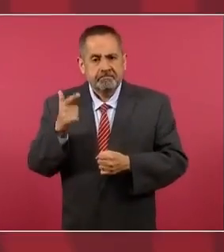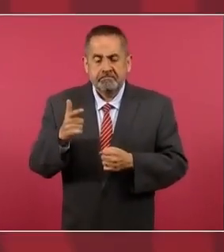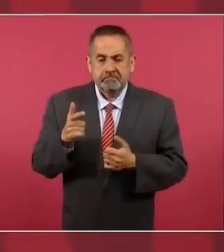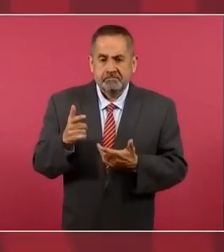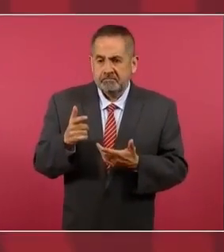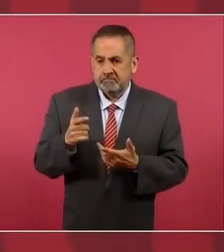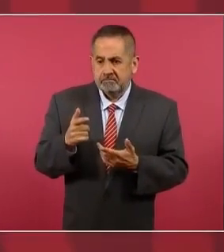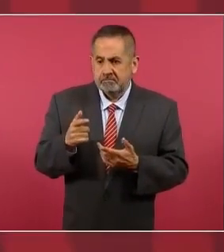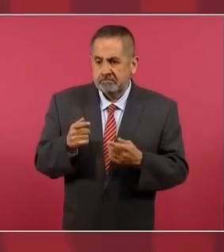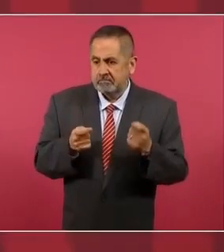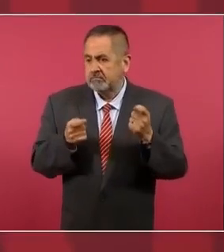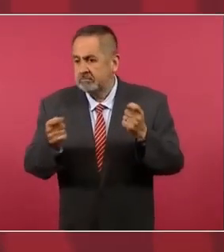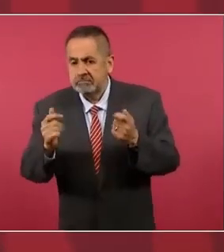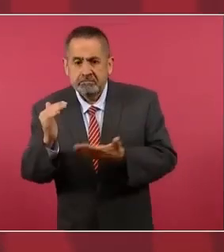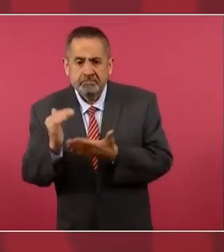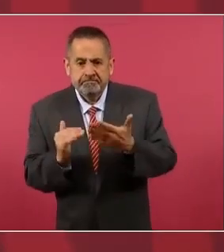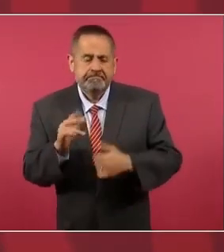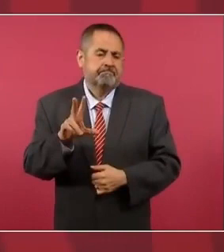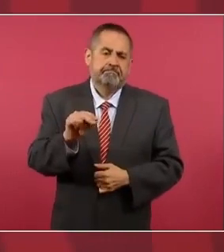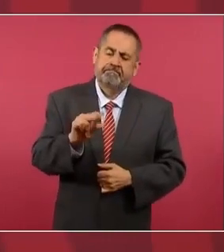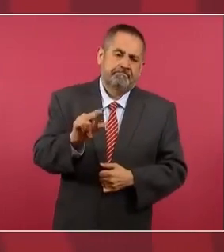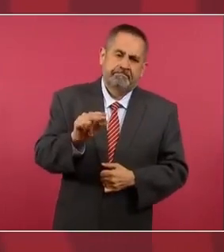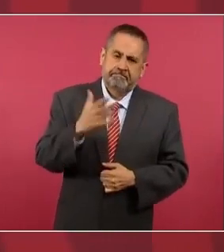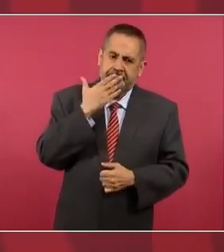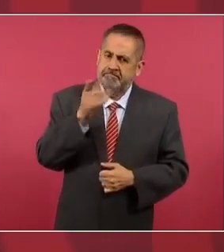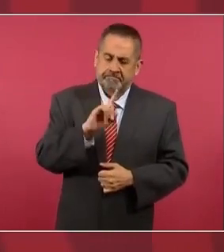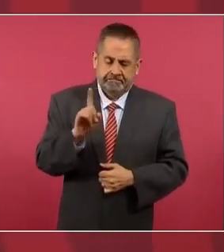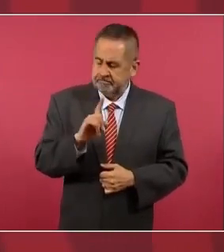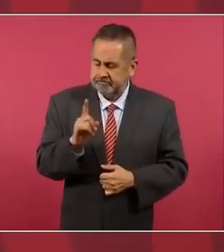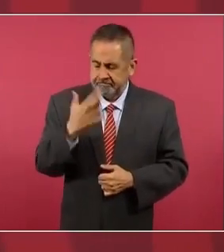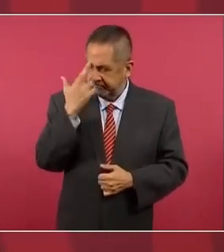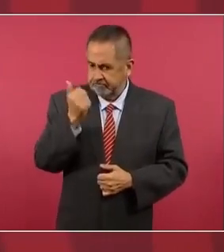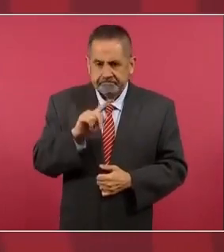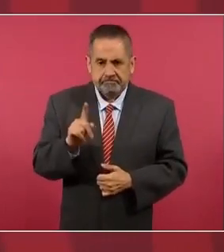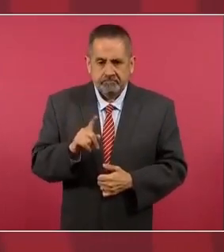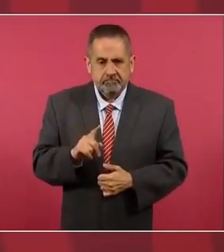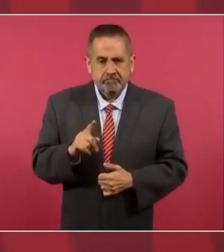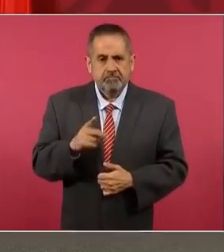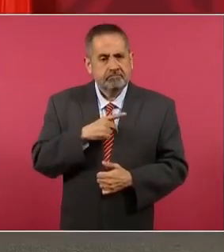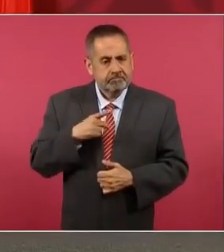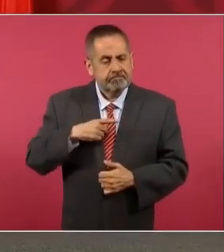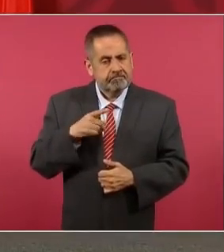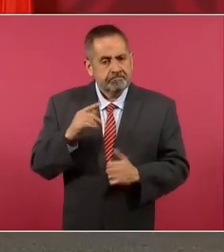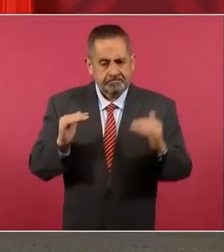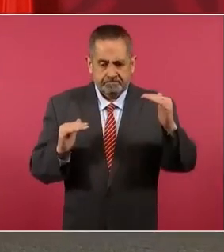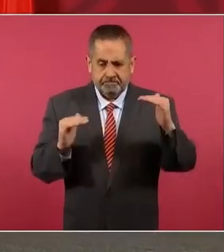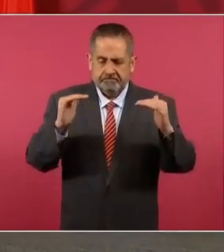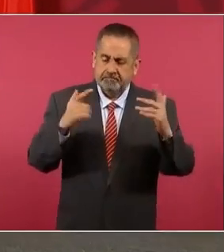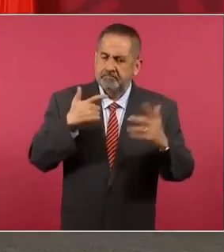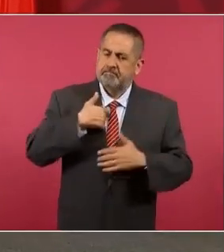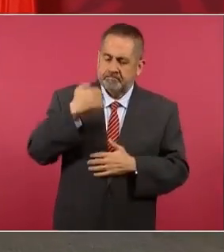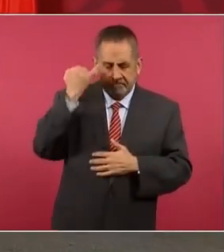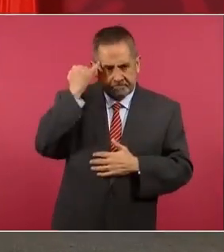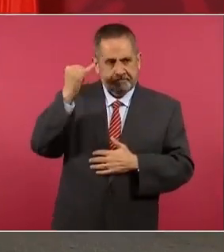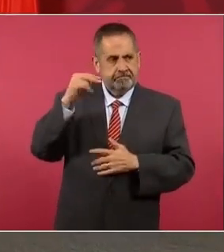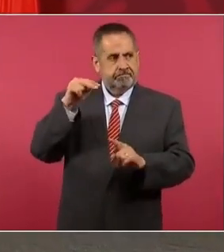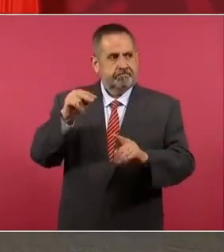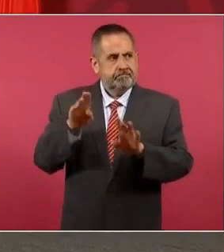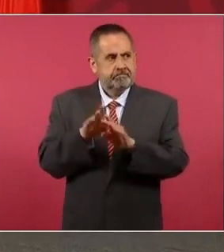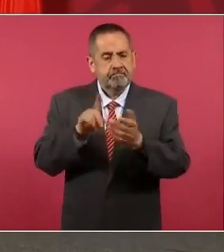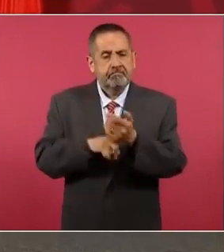el pagar menos a una mujer que a un hombre. Ese es mi punto de vista.